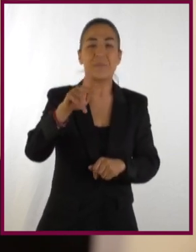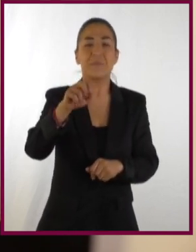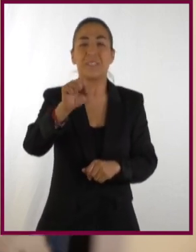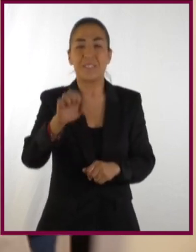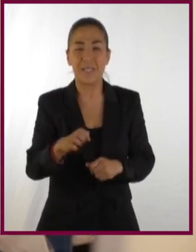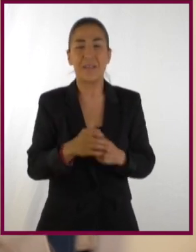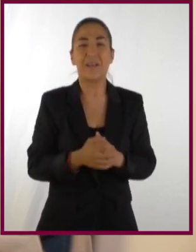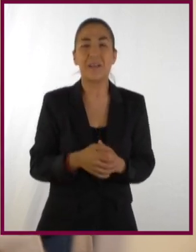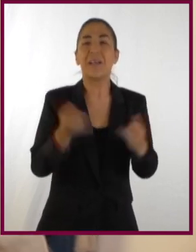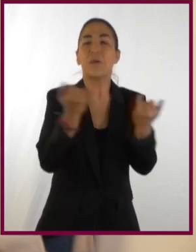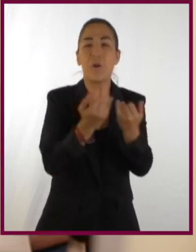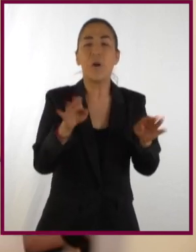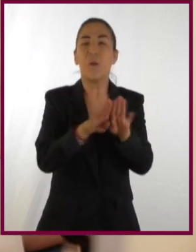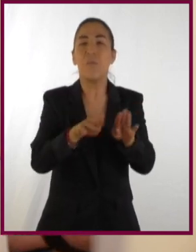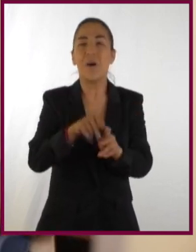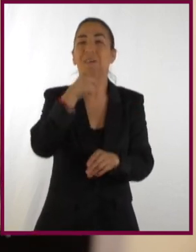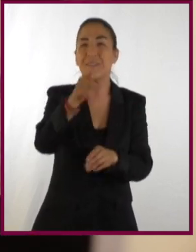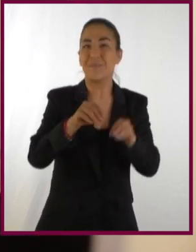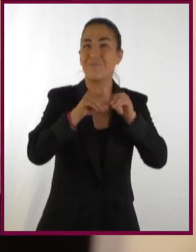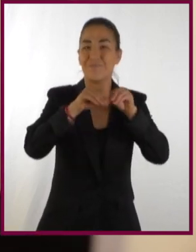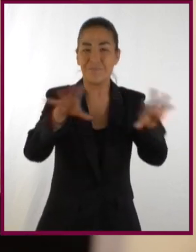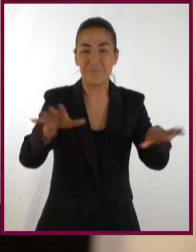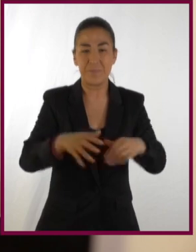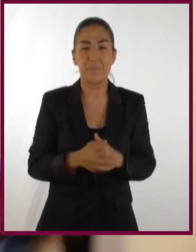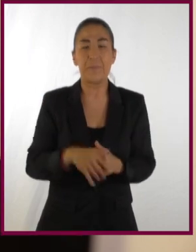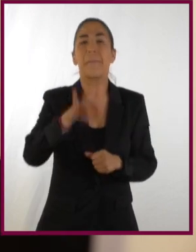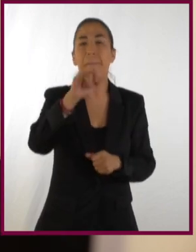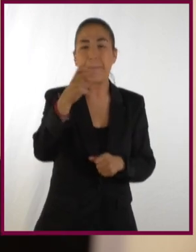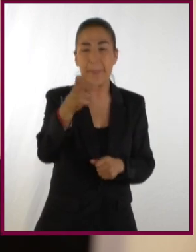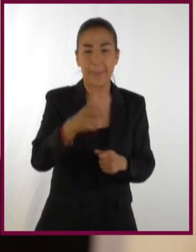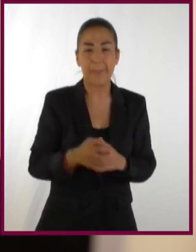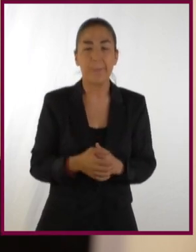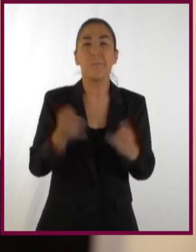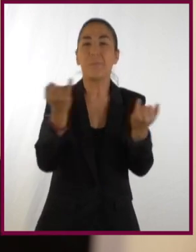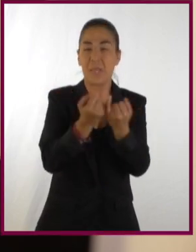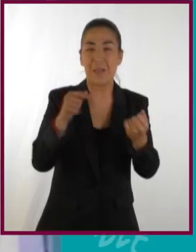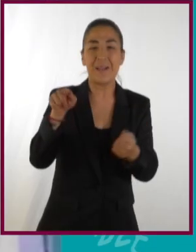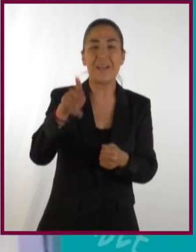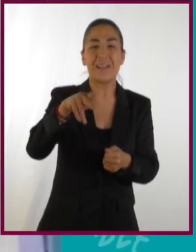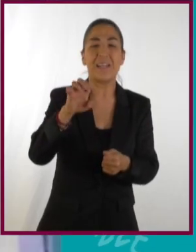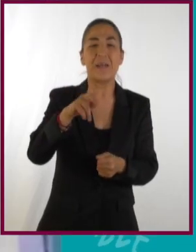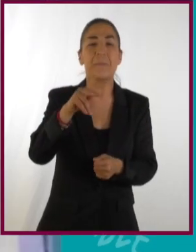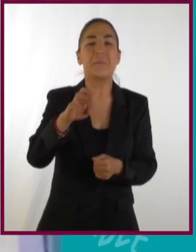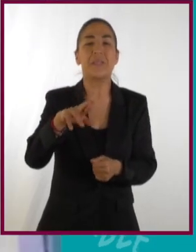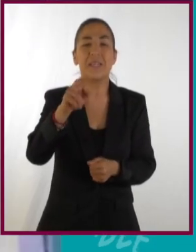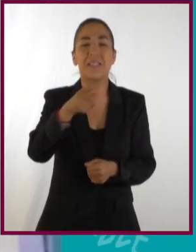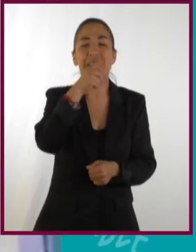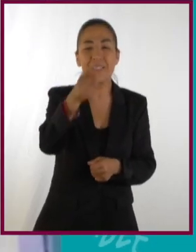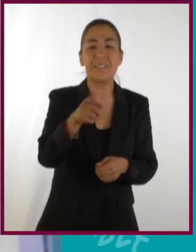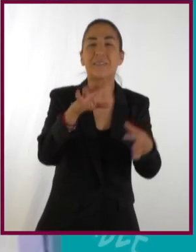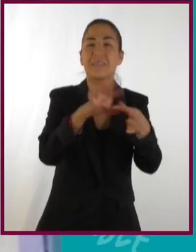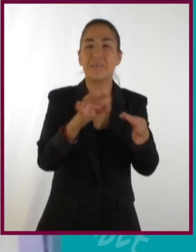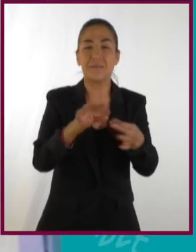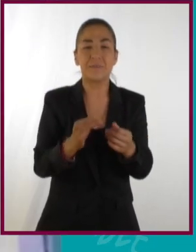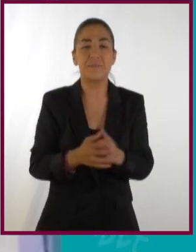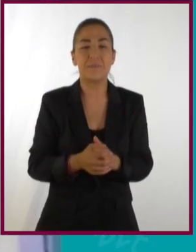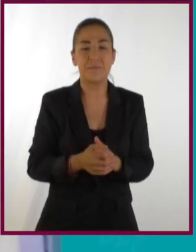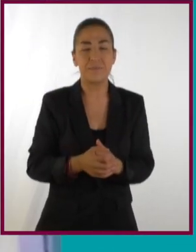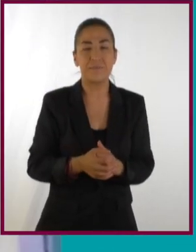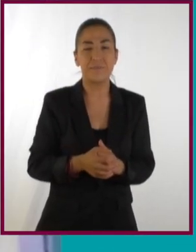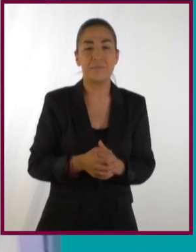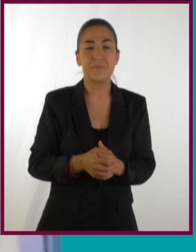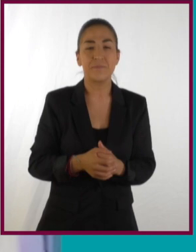parametrizar la elipse y, pues, enunciar lo que anunció? En efecto, de hecho, Kepler había